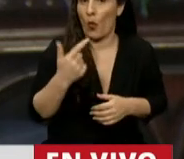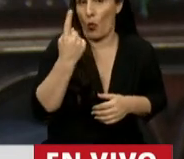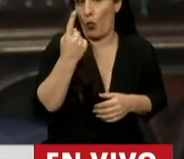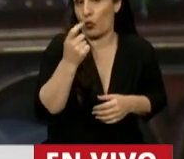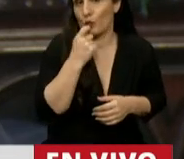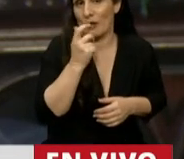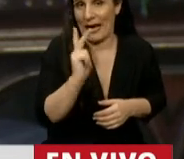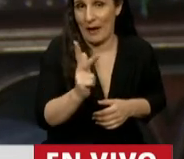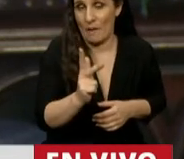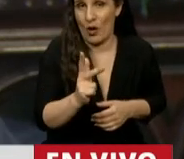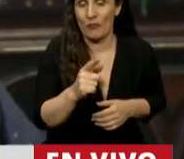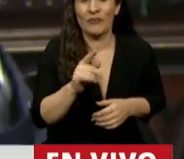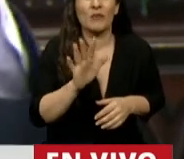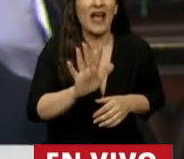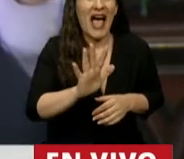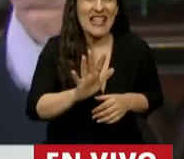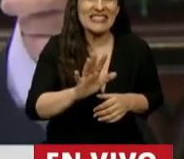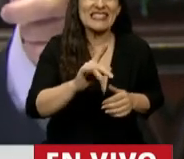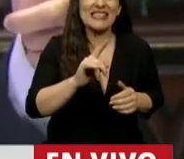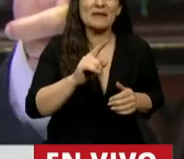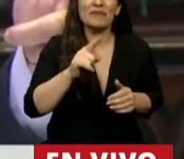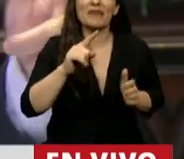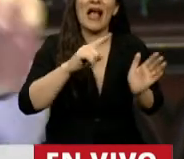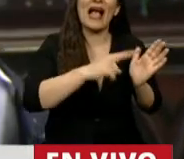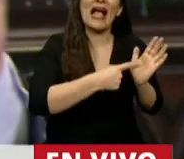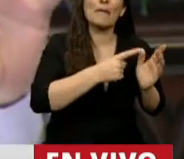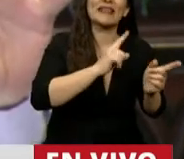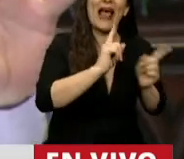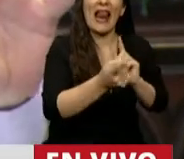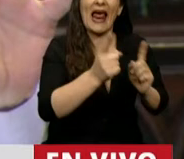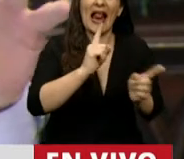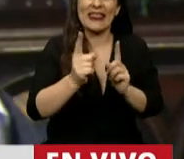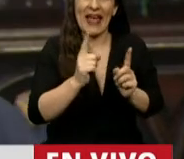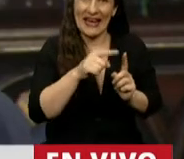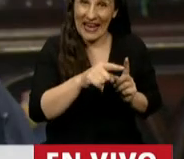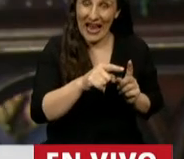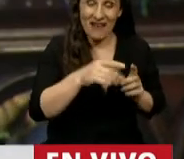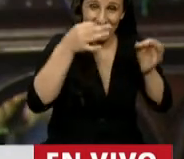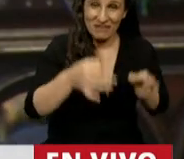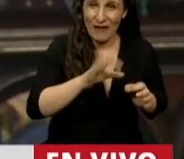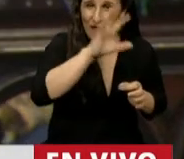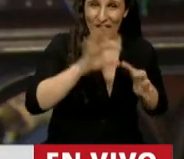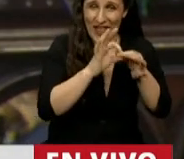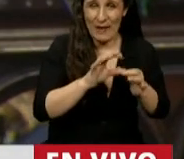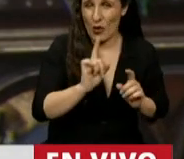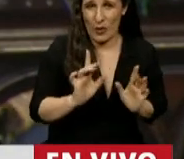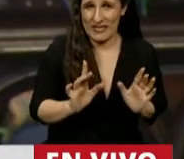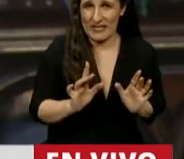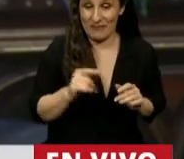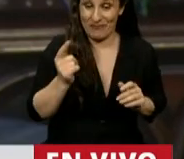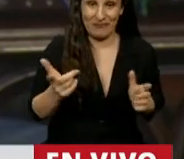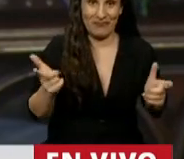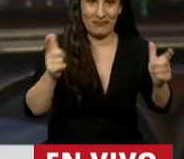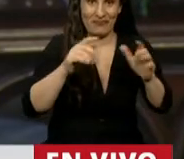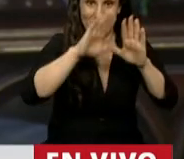Porque si seguimos con este federalismo de las capitales alternas solamente, no es un verdadero federalismo. Hace mucho tiempo venimos impulsando en la Cámara